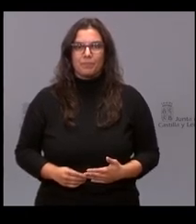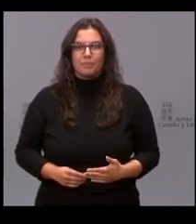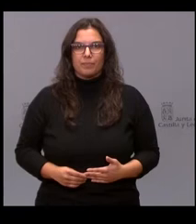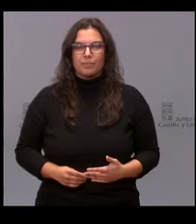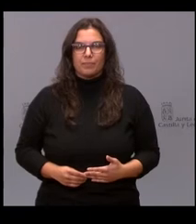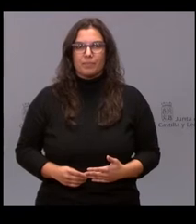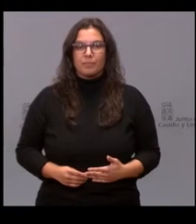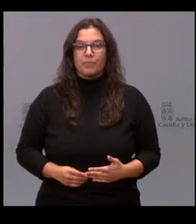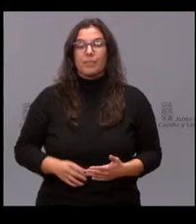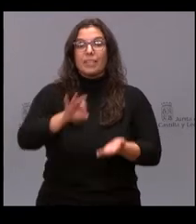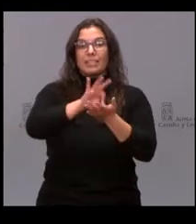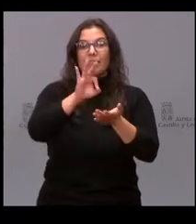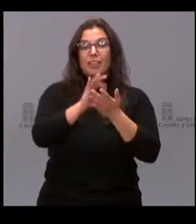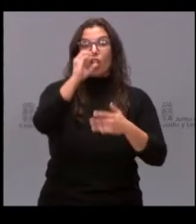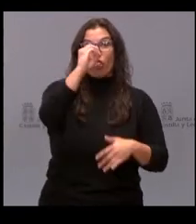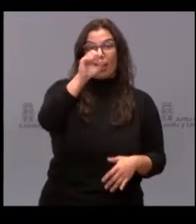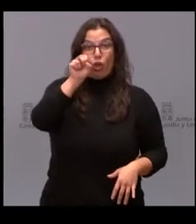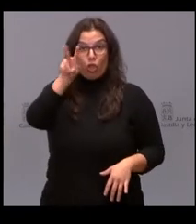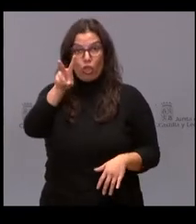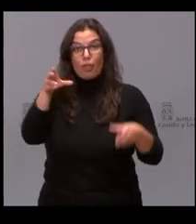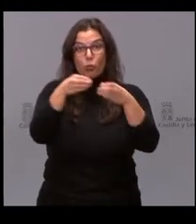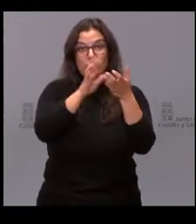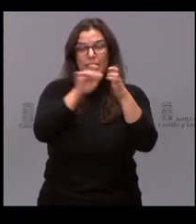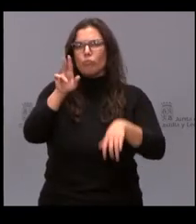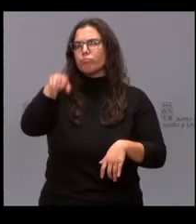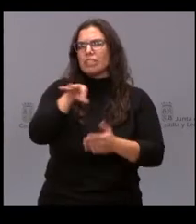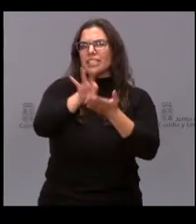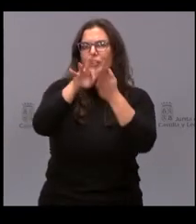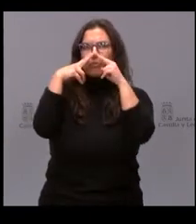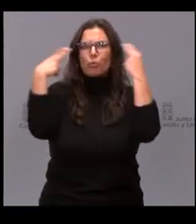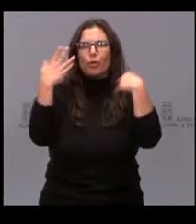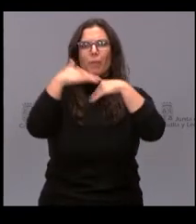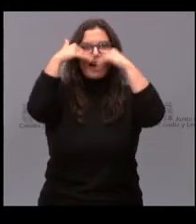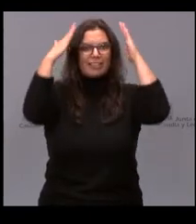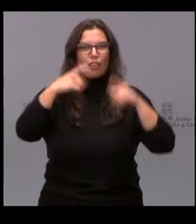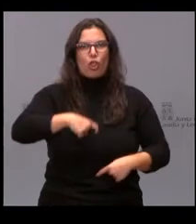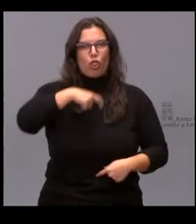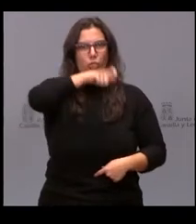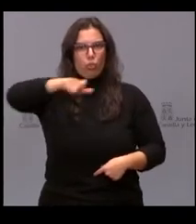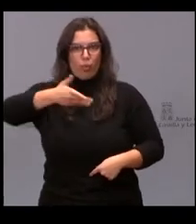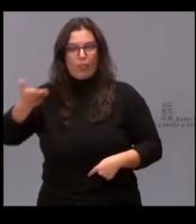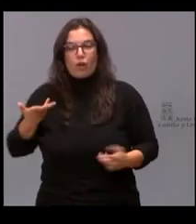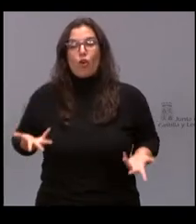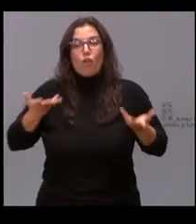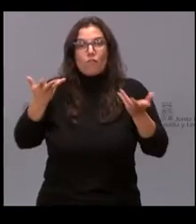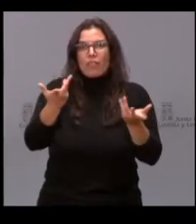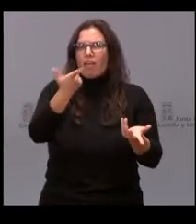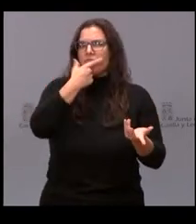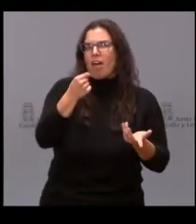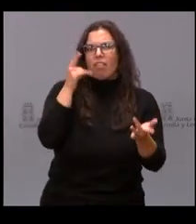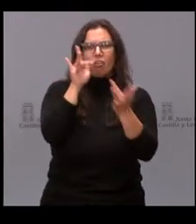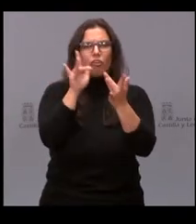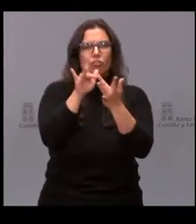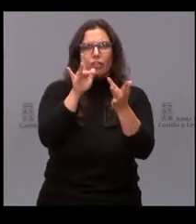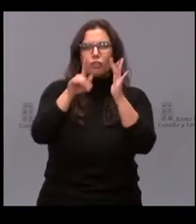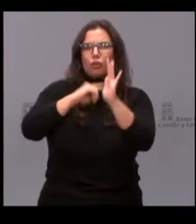El 012 de la Junta de Castilla y León es un servicio público de atención al ciudadano que facilita un acceso ágil y completo